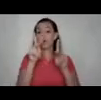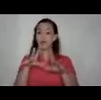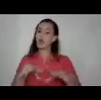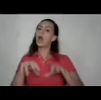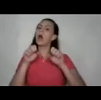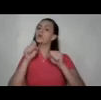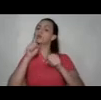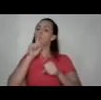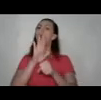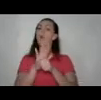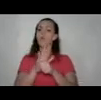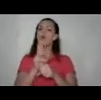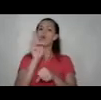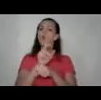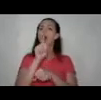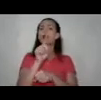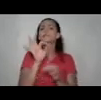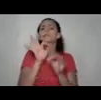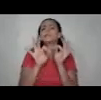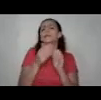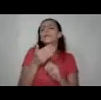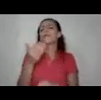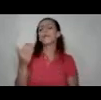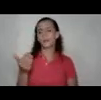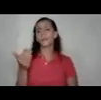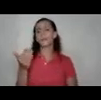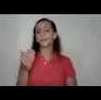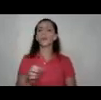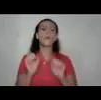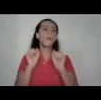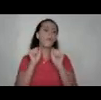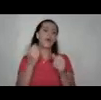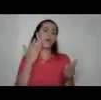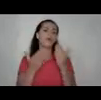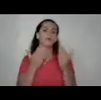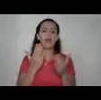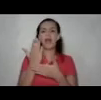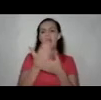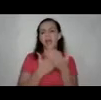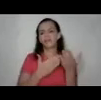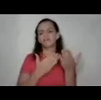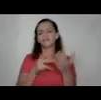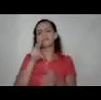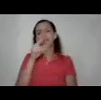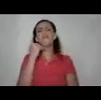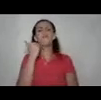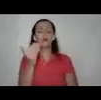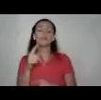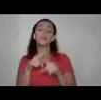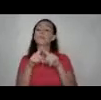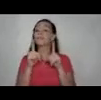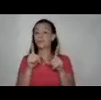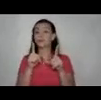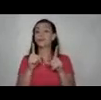compromiso de usar estas sencillísimas herramientas que podrán parecer algo demasiado fácil pero que al